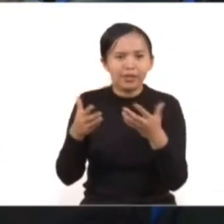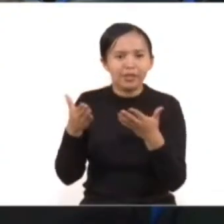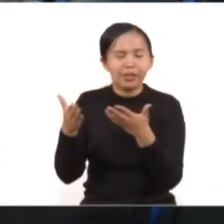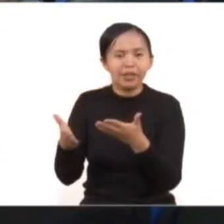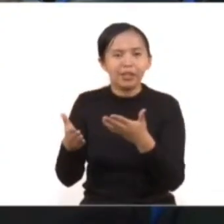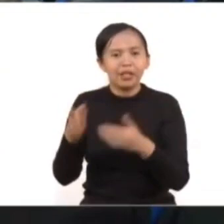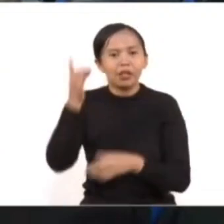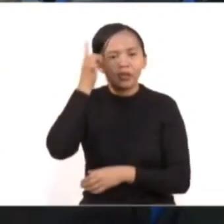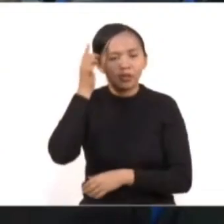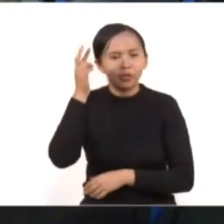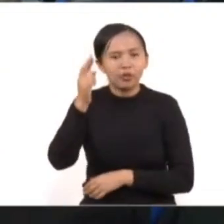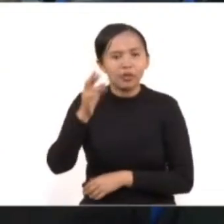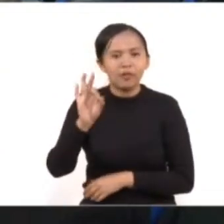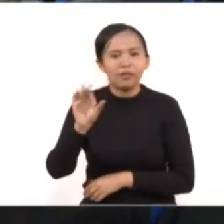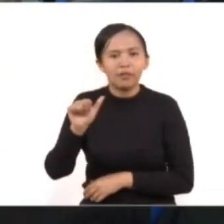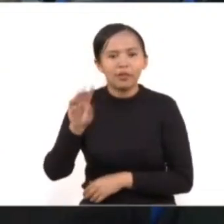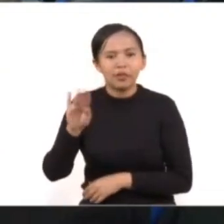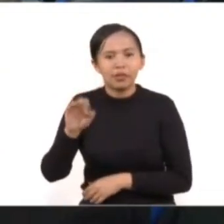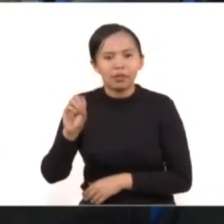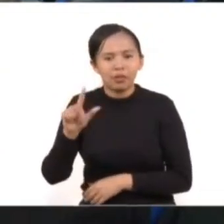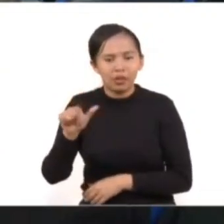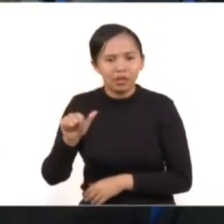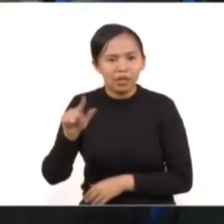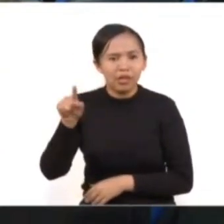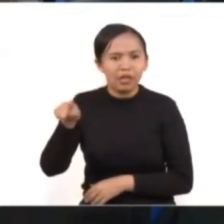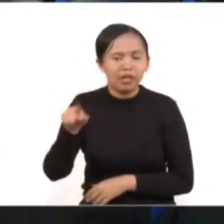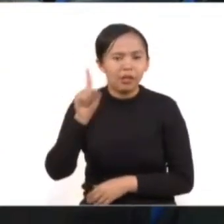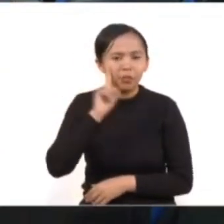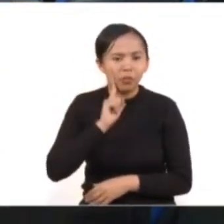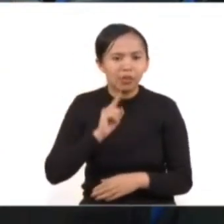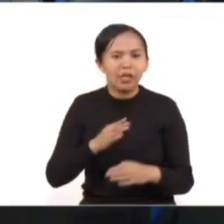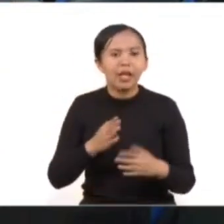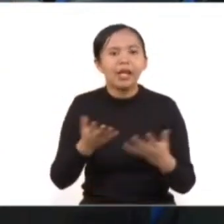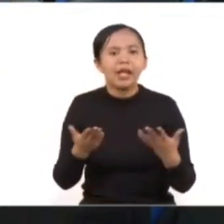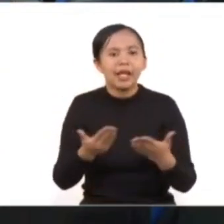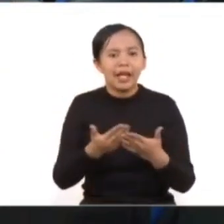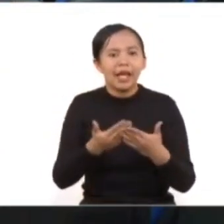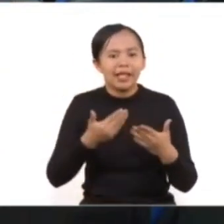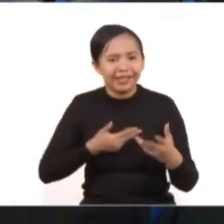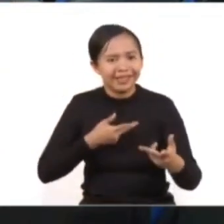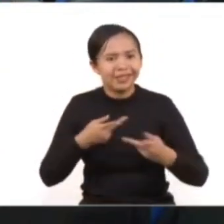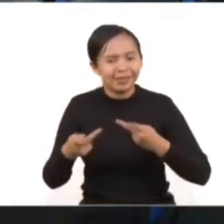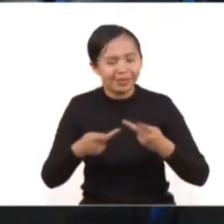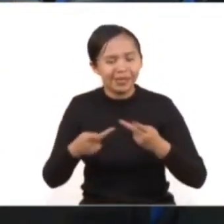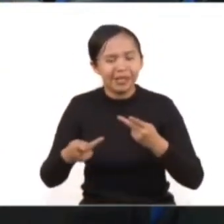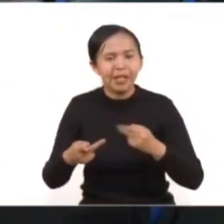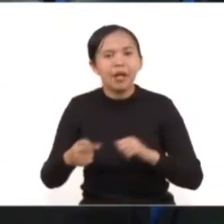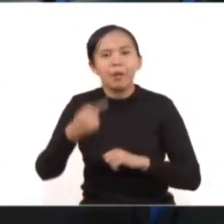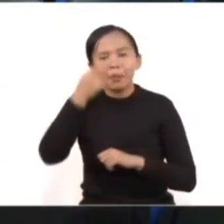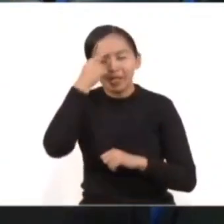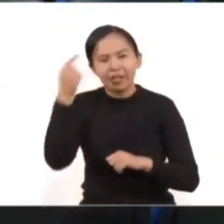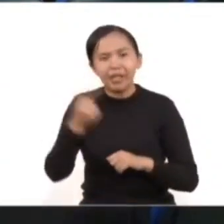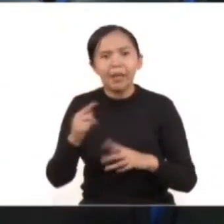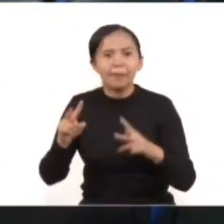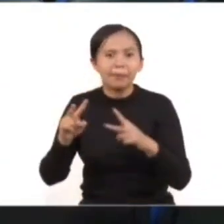palabra a la doctora Fabiola Lanisa Mano, comisionada nacional para prevenir y erradicar la violencia contra las mujeres.